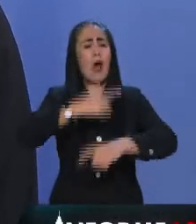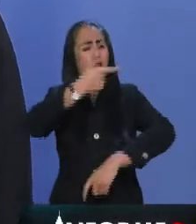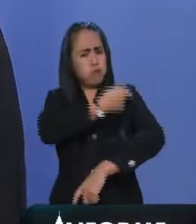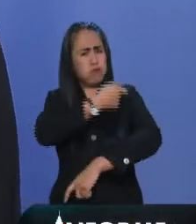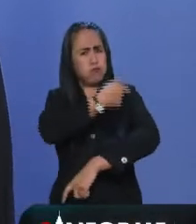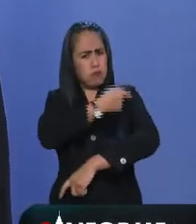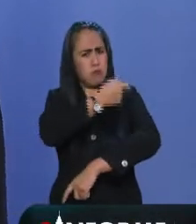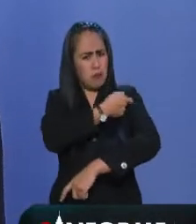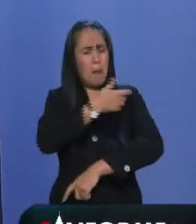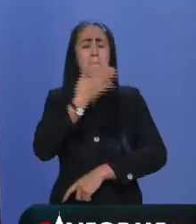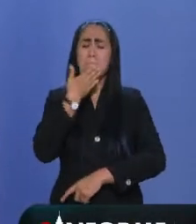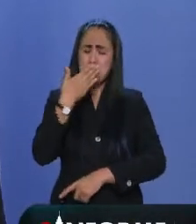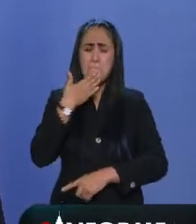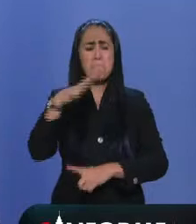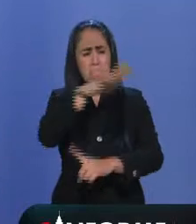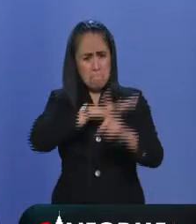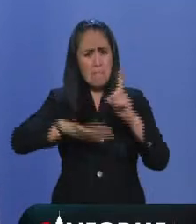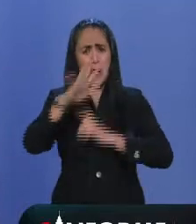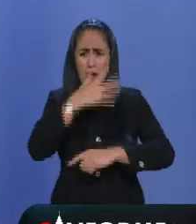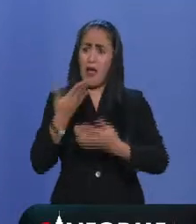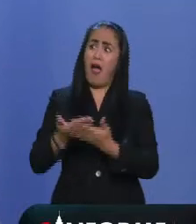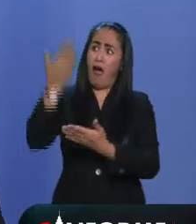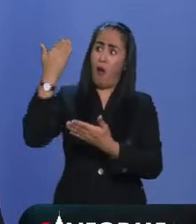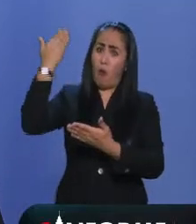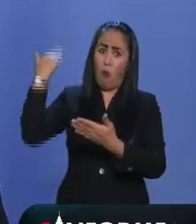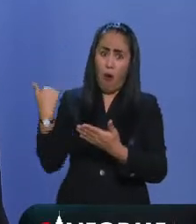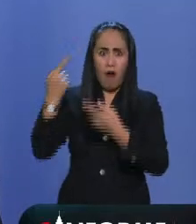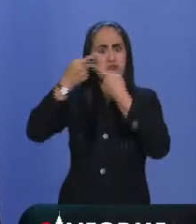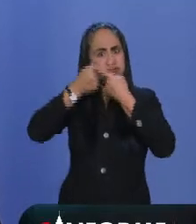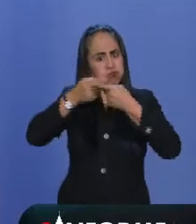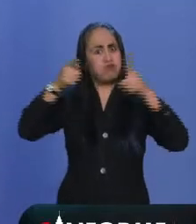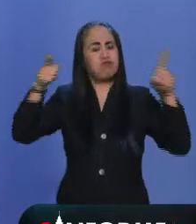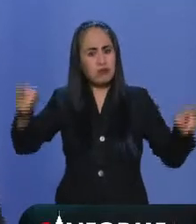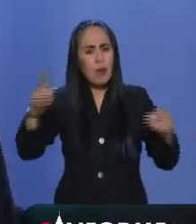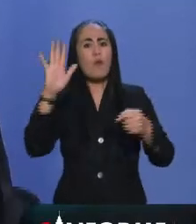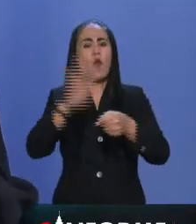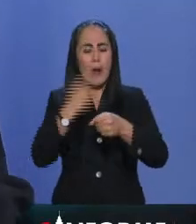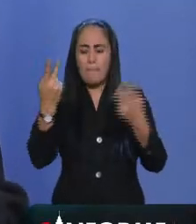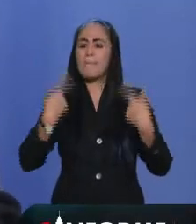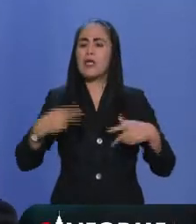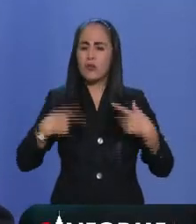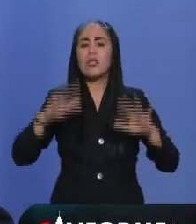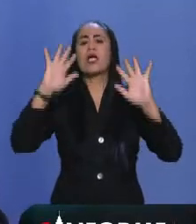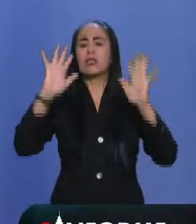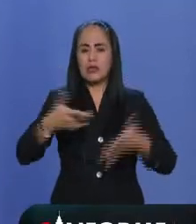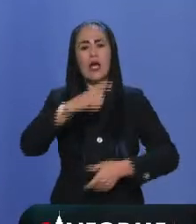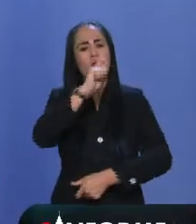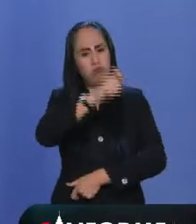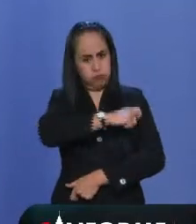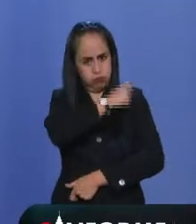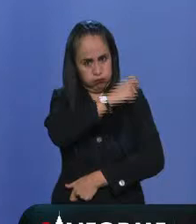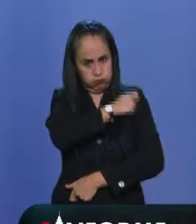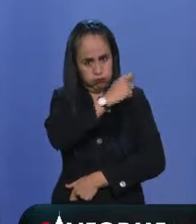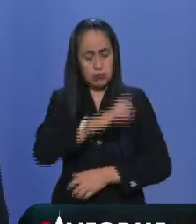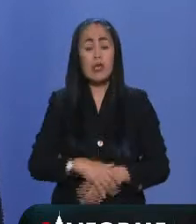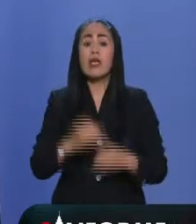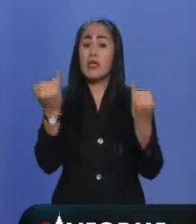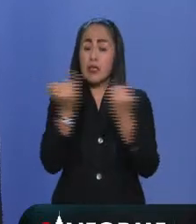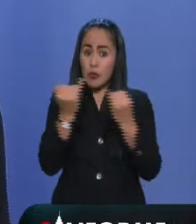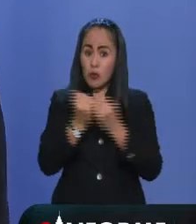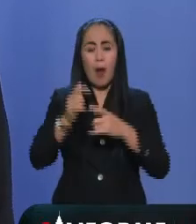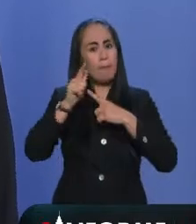apunta a un panorama muy distinto al de otras olas por la vacunación y que también, por cierto, sigue,